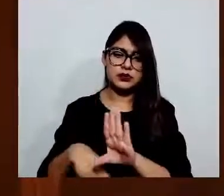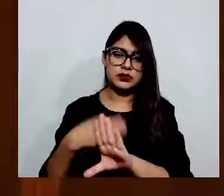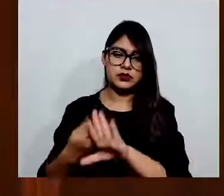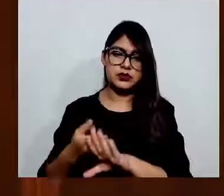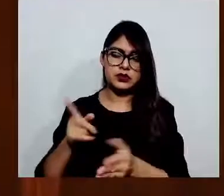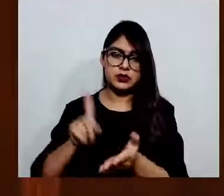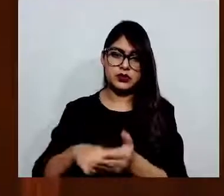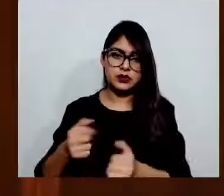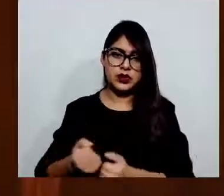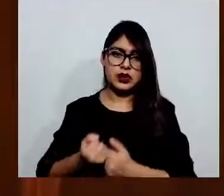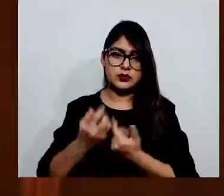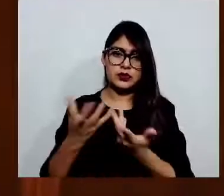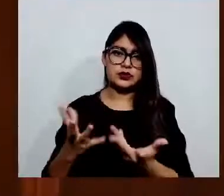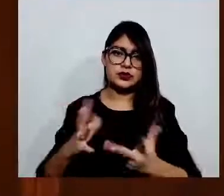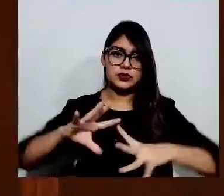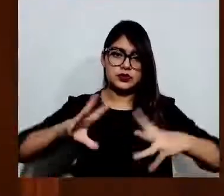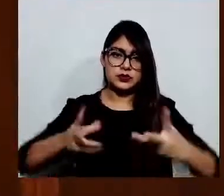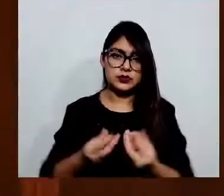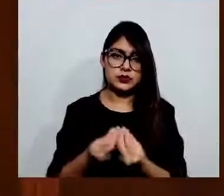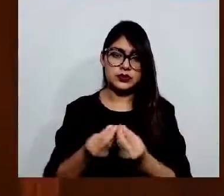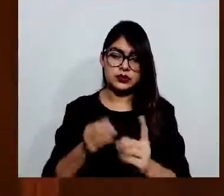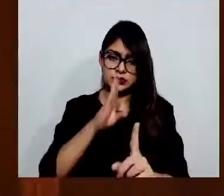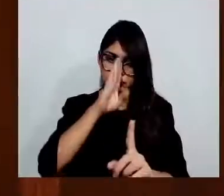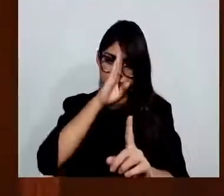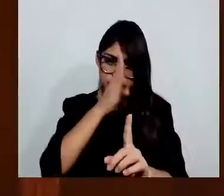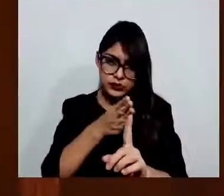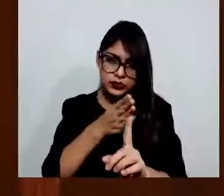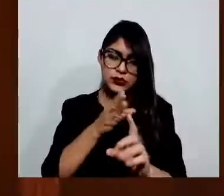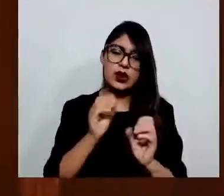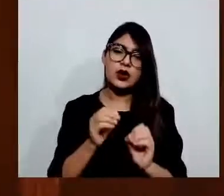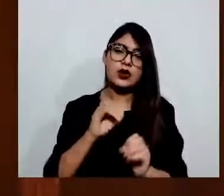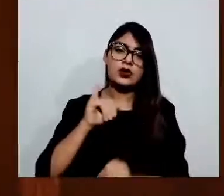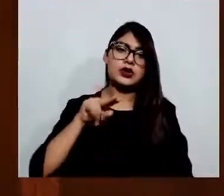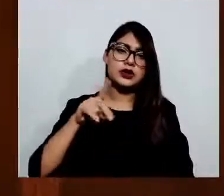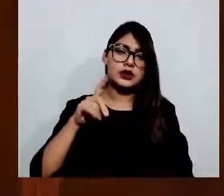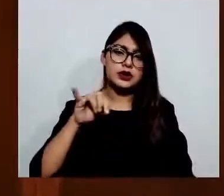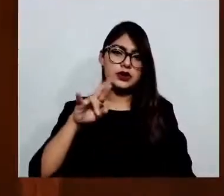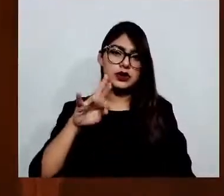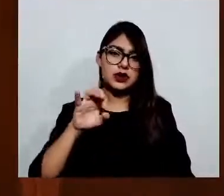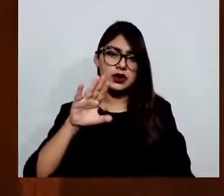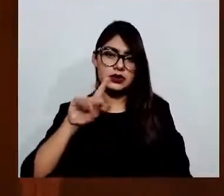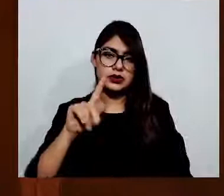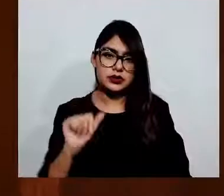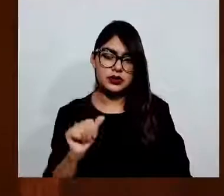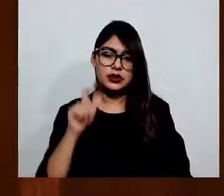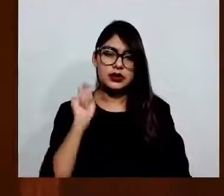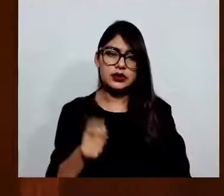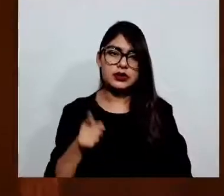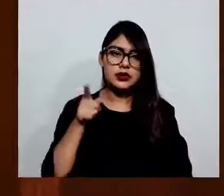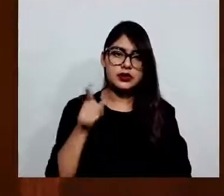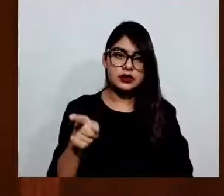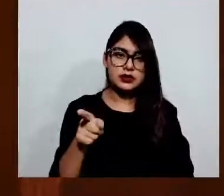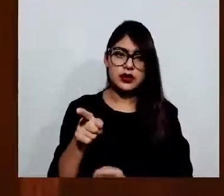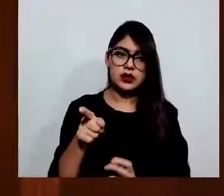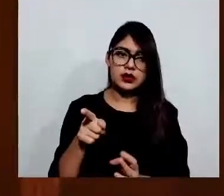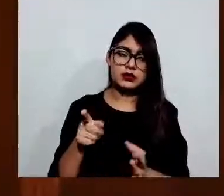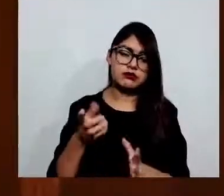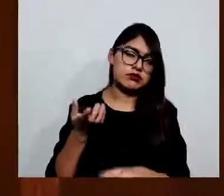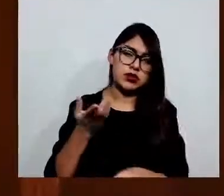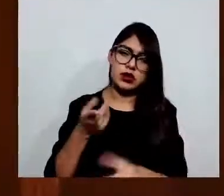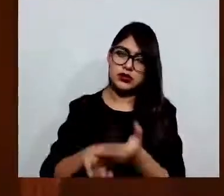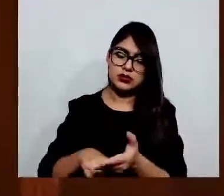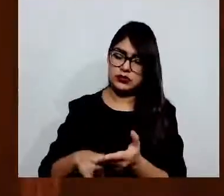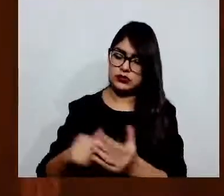toda acción ejecutada contra algún servidor público estatal o municipal o contra instituciones públicas